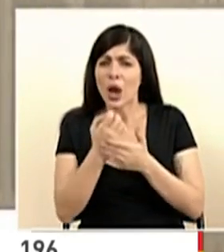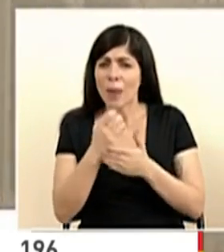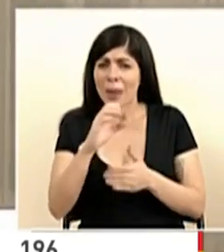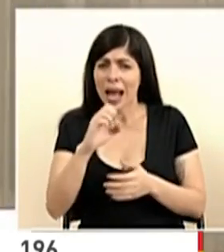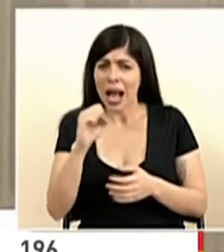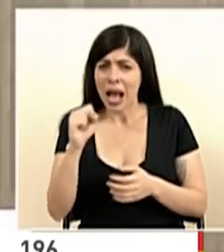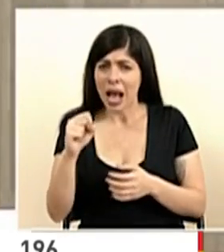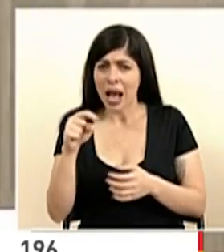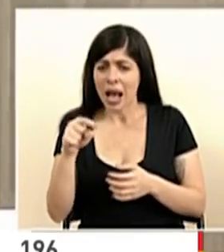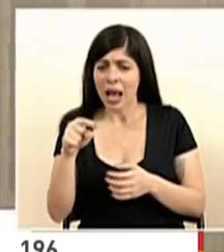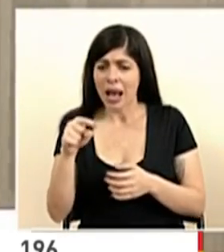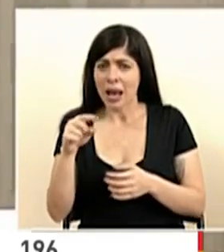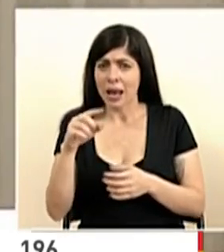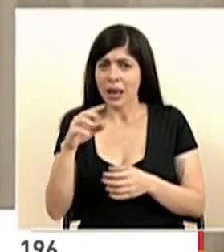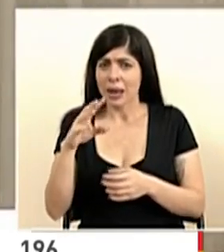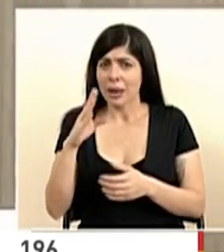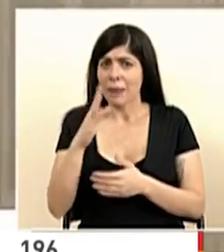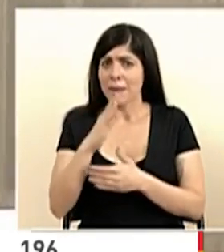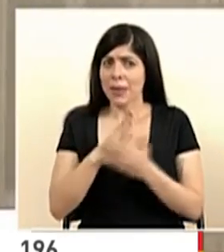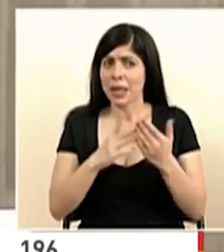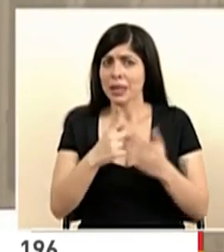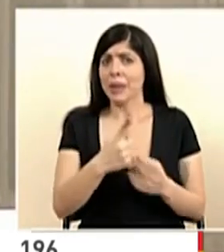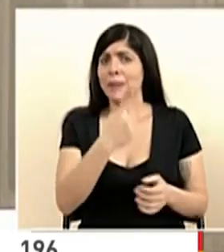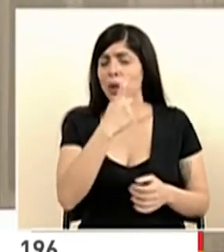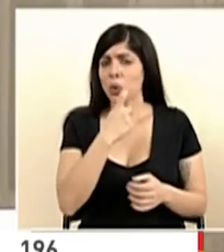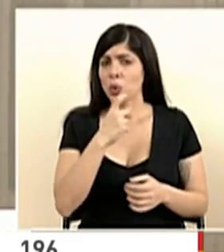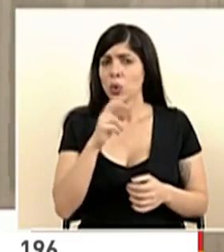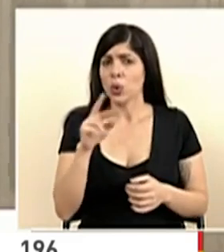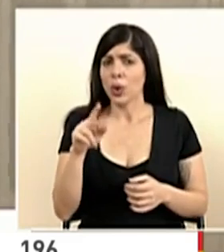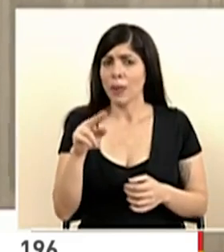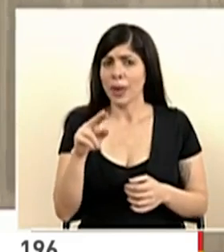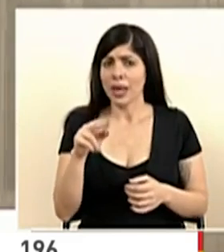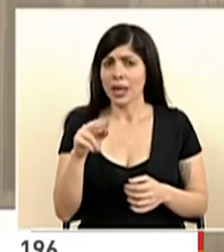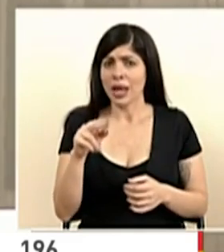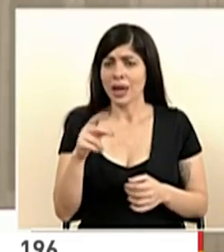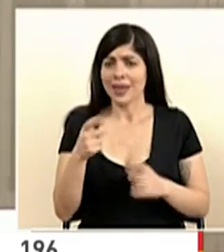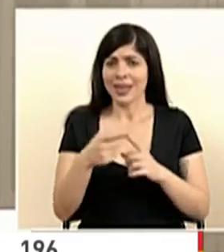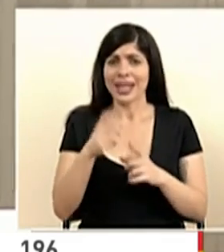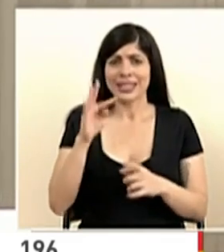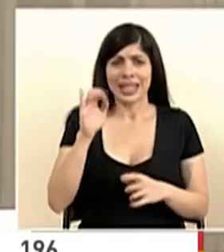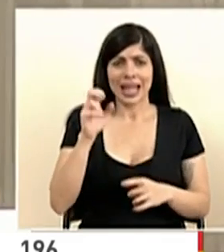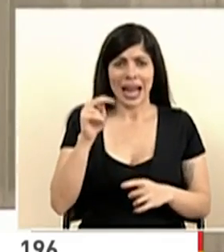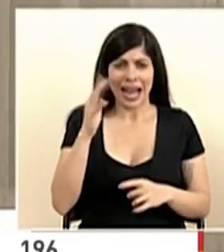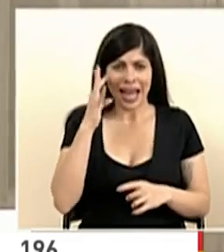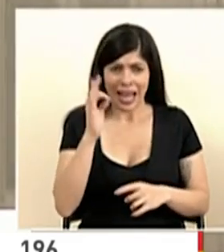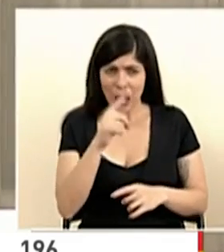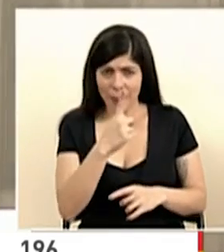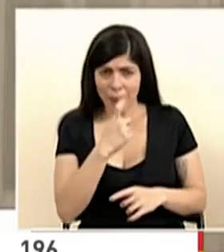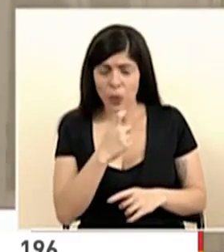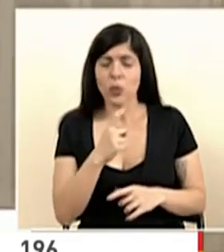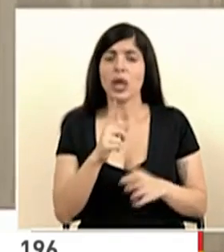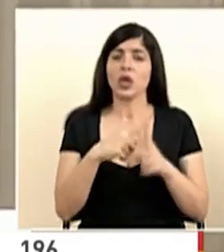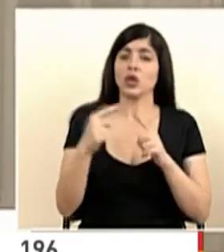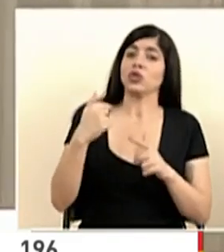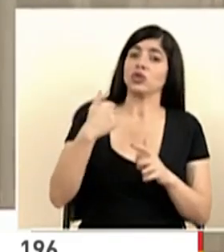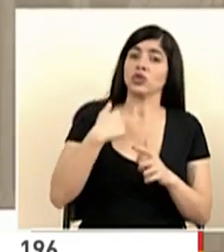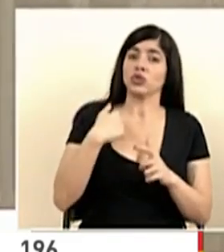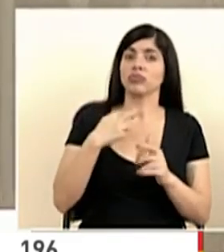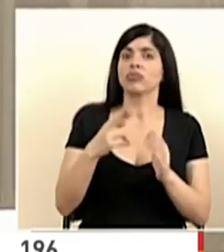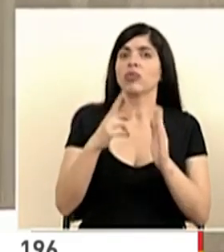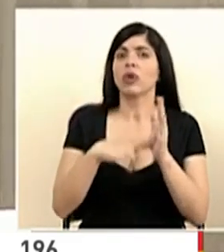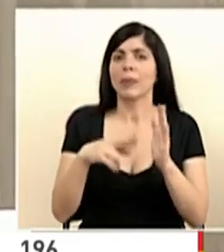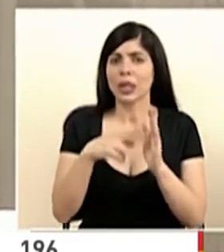caja, que es parte de lo que está acá, que nos consultaba el colega, amigo de Tilarán. En eso, por eso reitero,